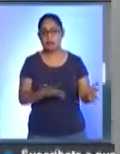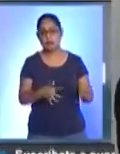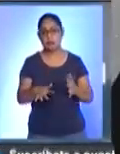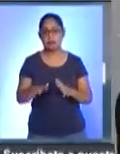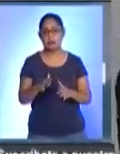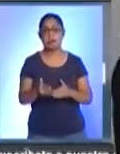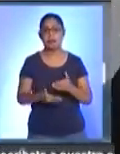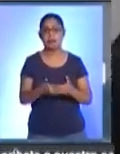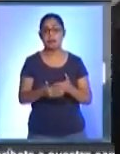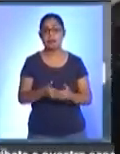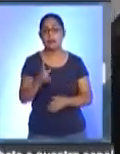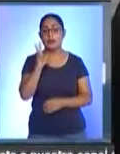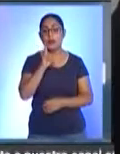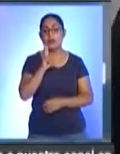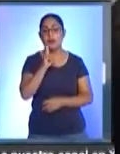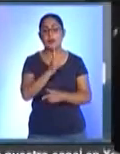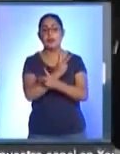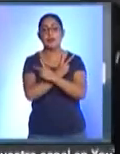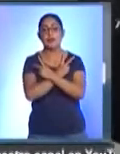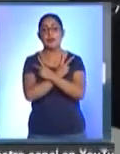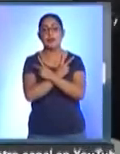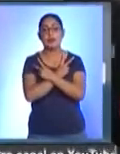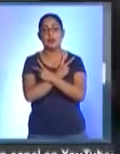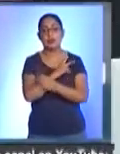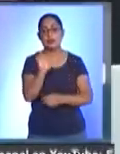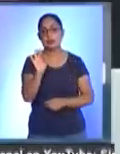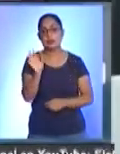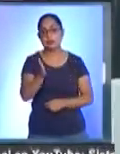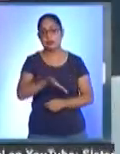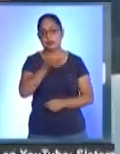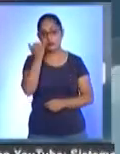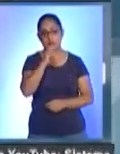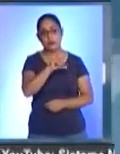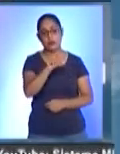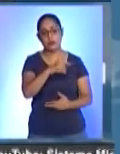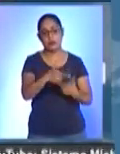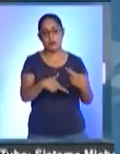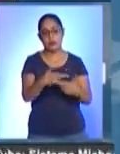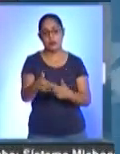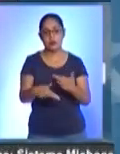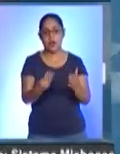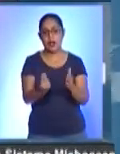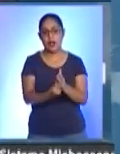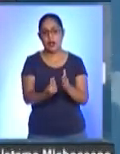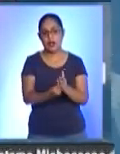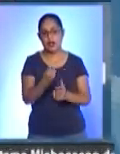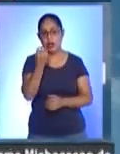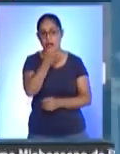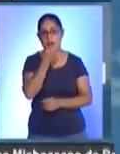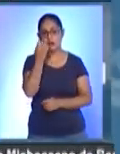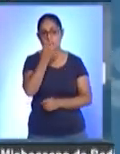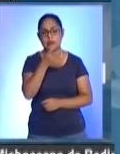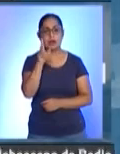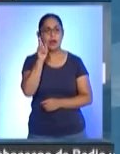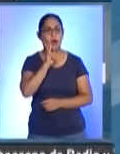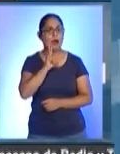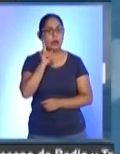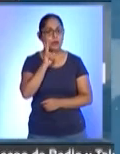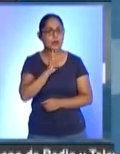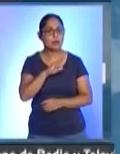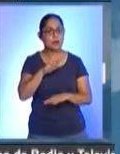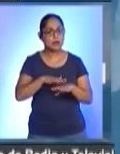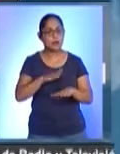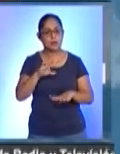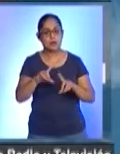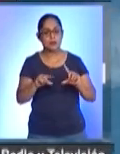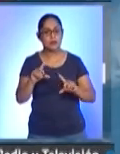de fuego son las vacaciones de verano y sobre todo el regreso a clases. Eso es ahí donde nos vamos a encontrar si efectivamente ya